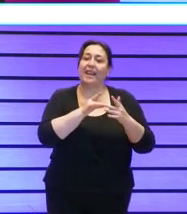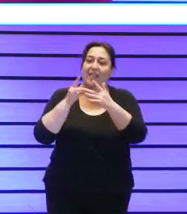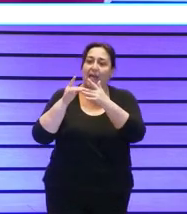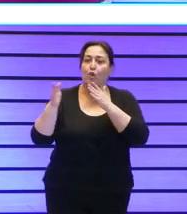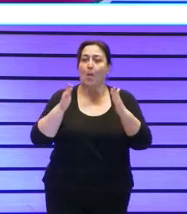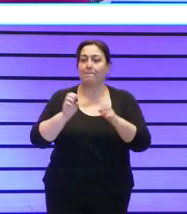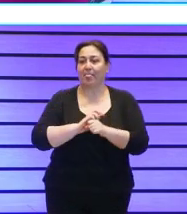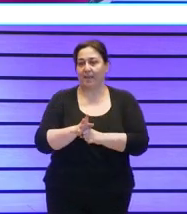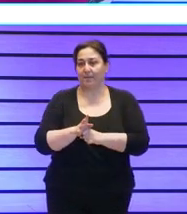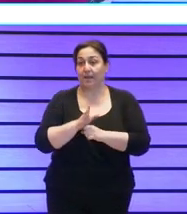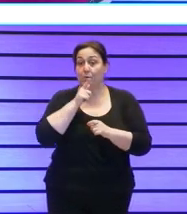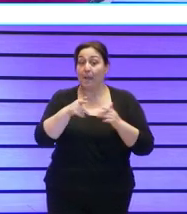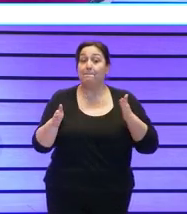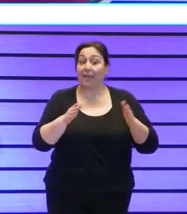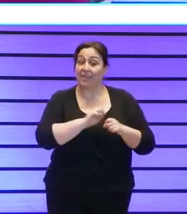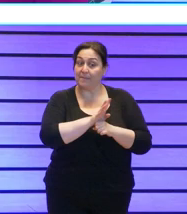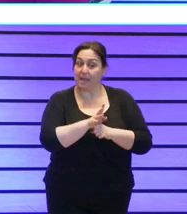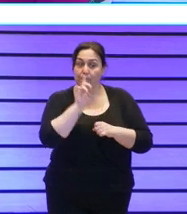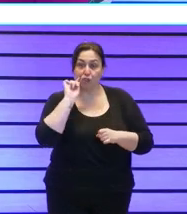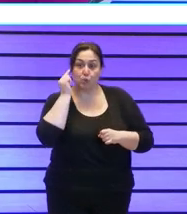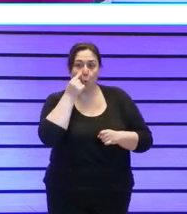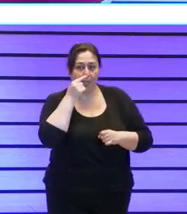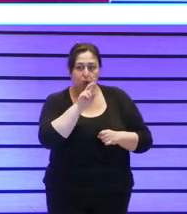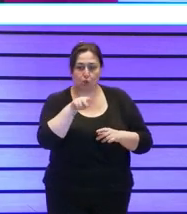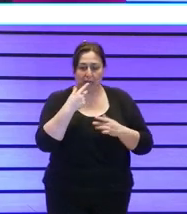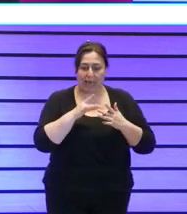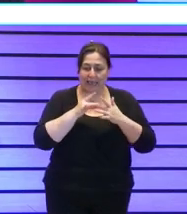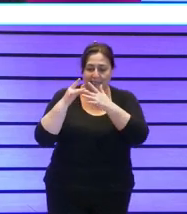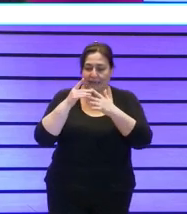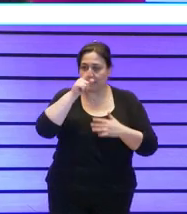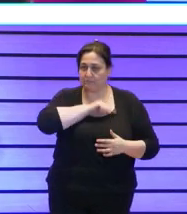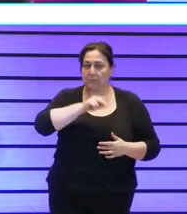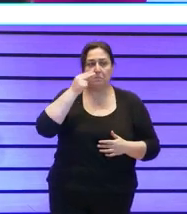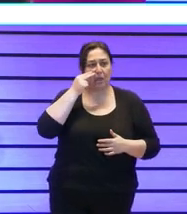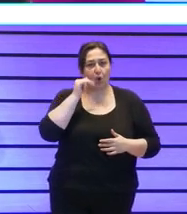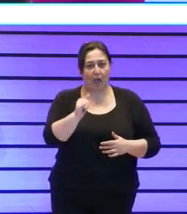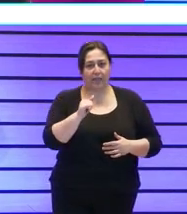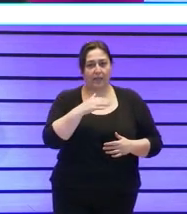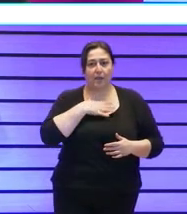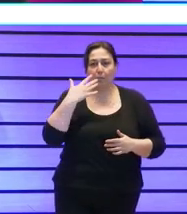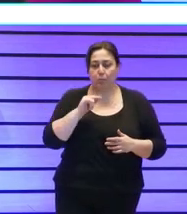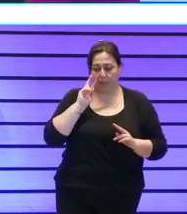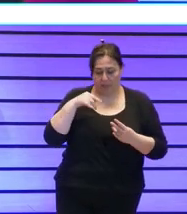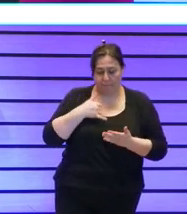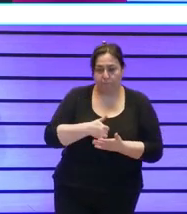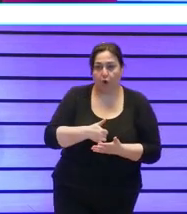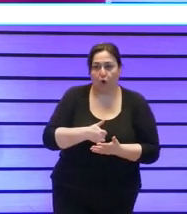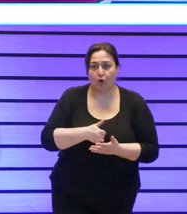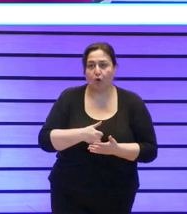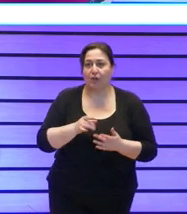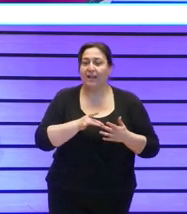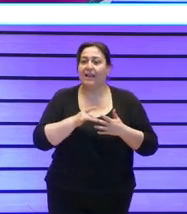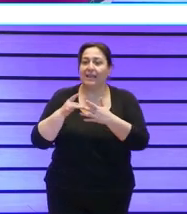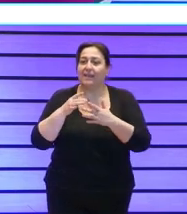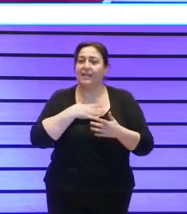descubrimos que los líderes tenemos miedo que los líderes podemos mostrar nuestra vulnerabilidad que